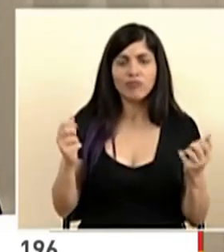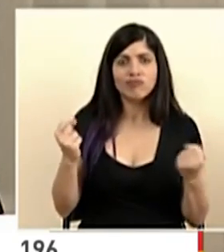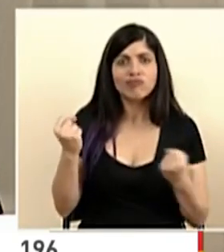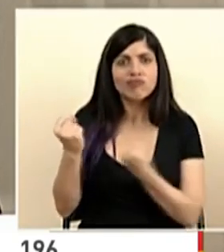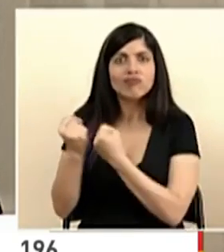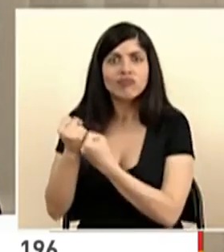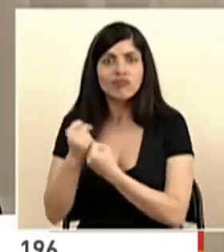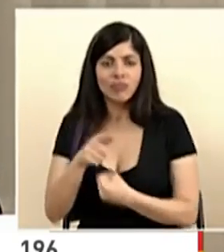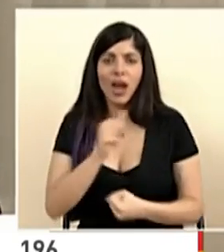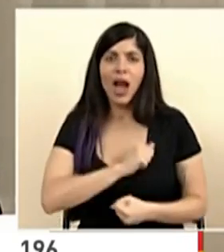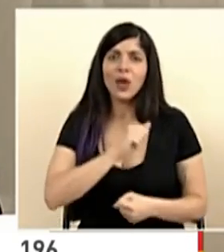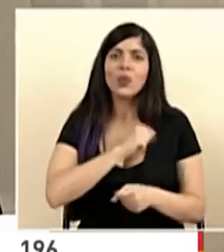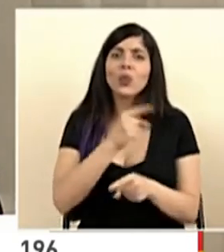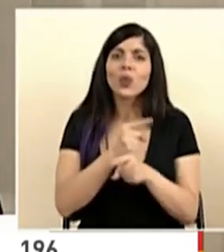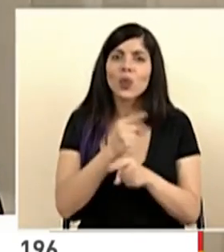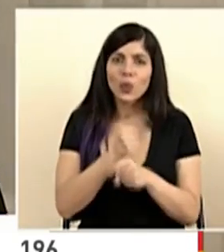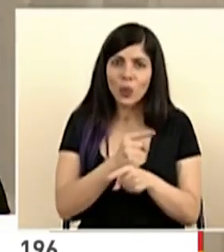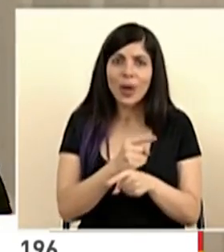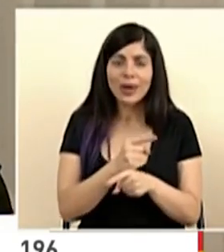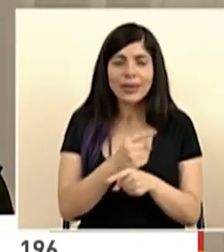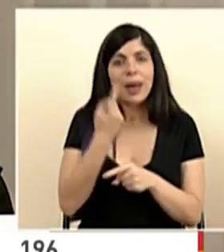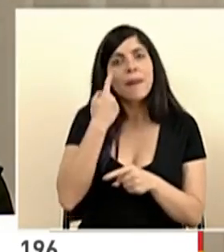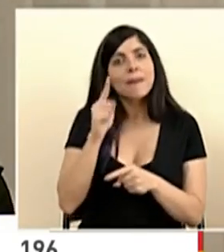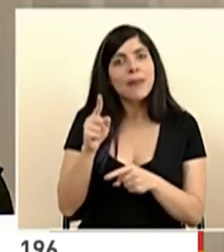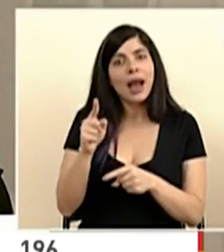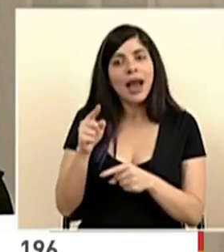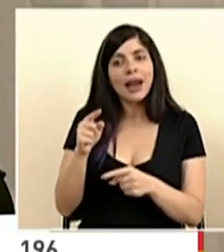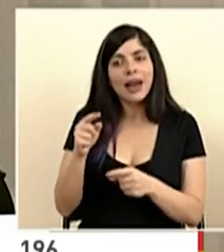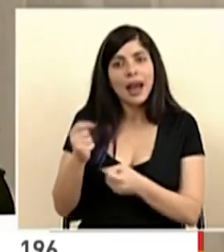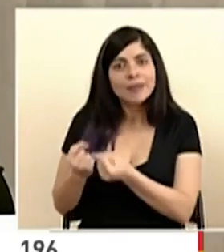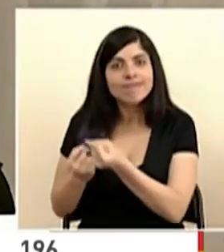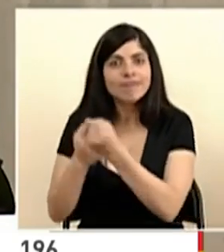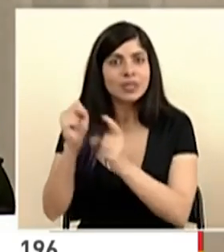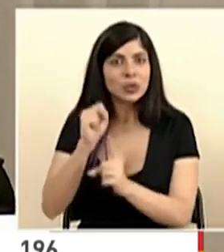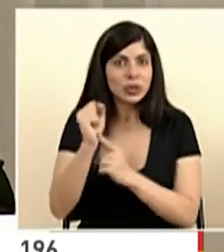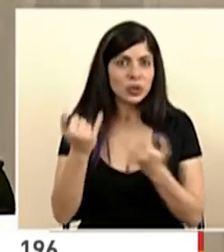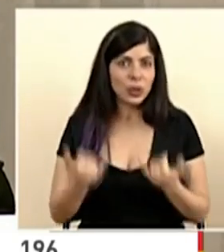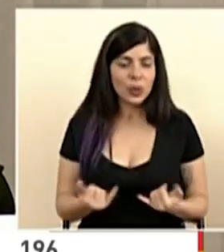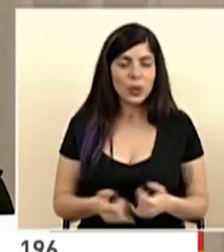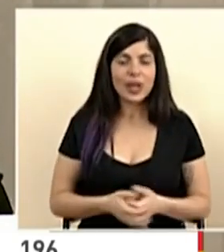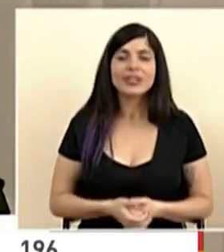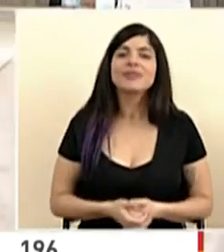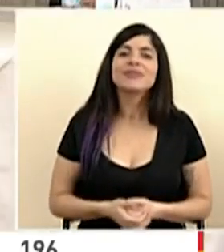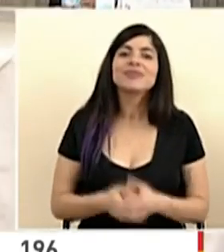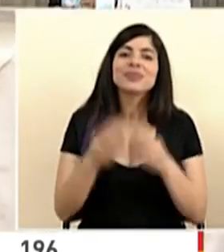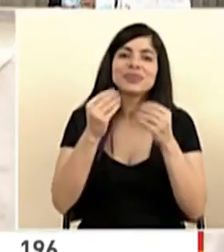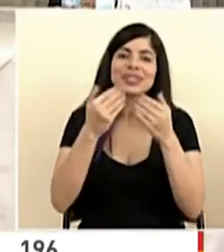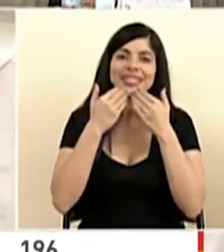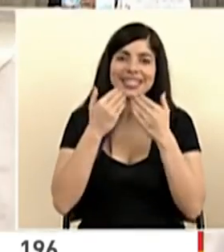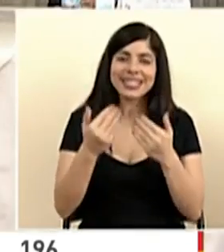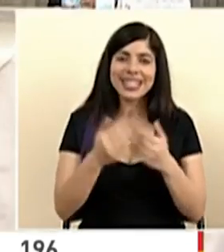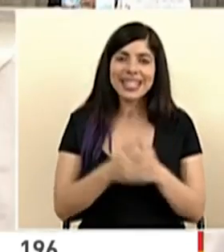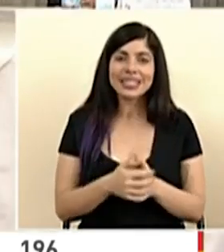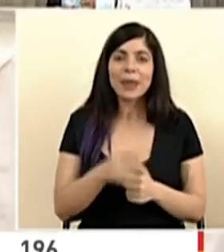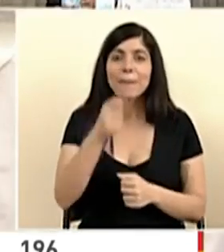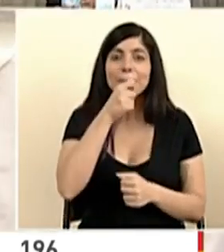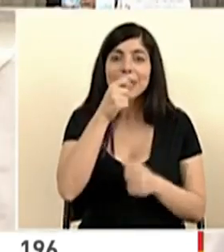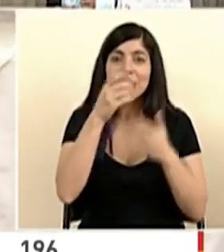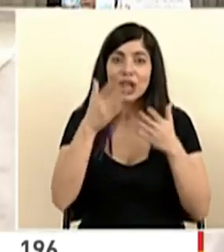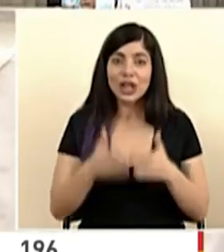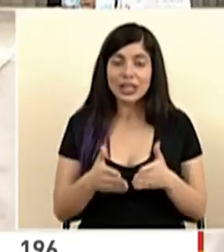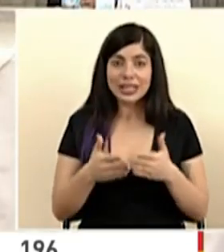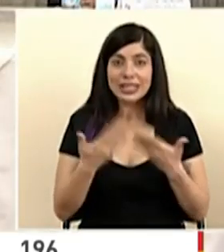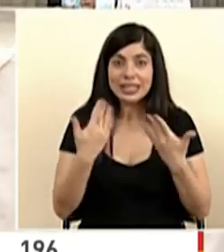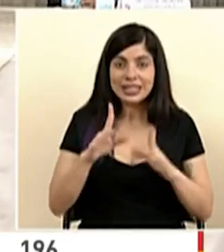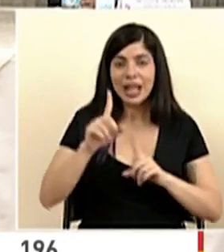esta es la actitud correcta frente a esta frente a esta situación que vivimos muchísimas gracias a los periodistas que